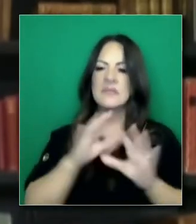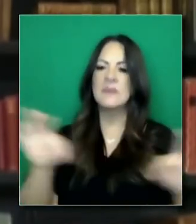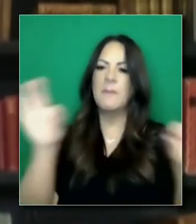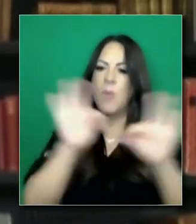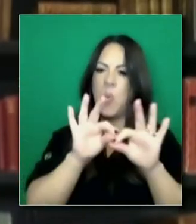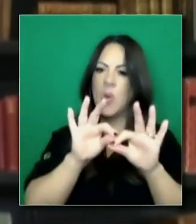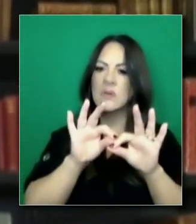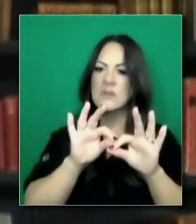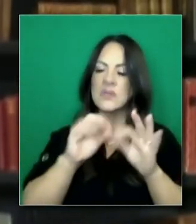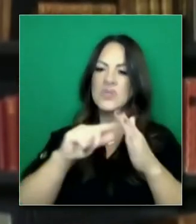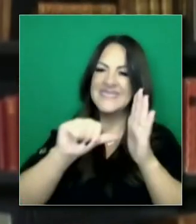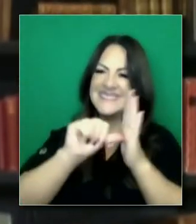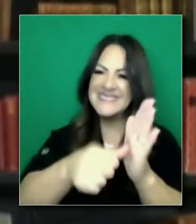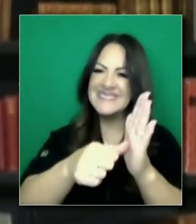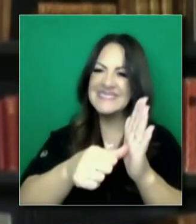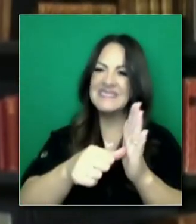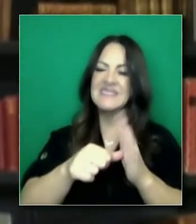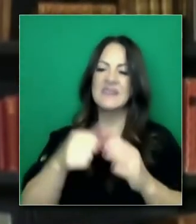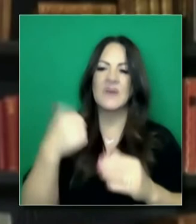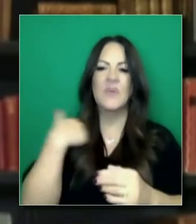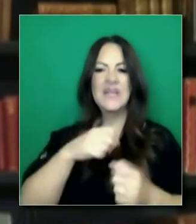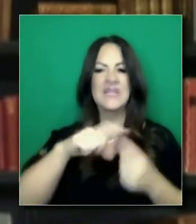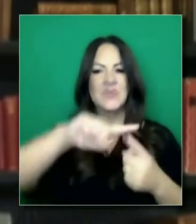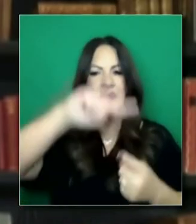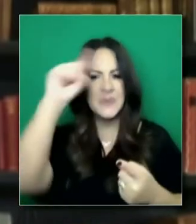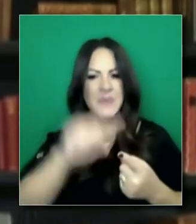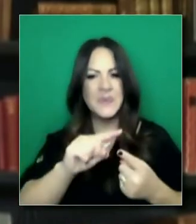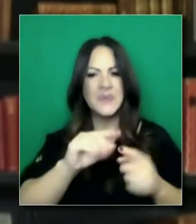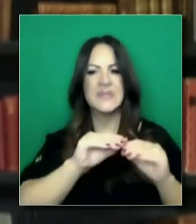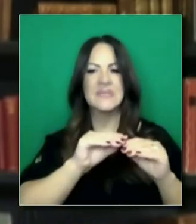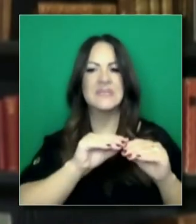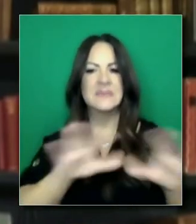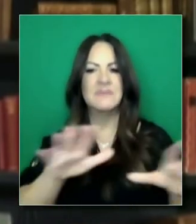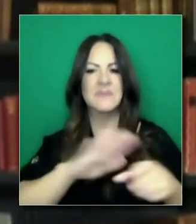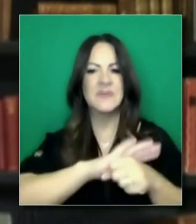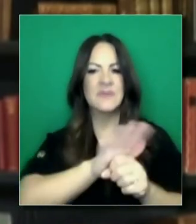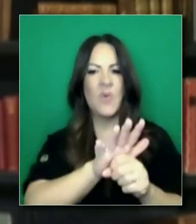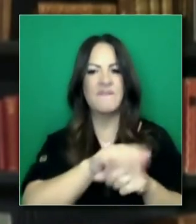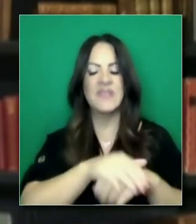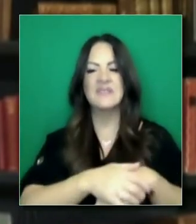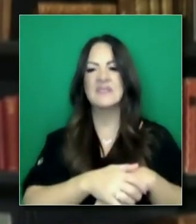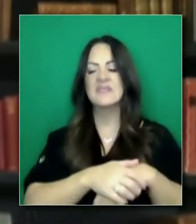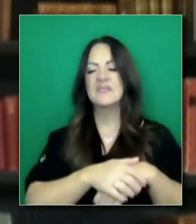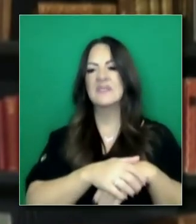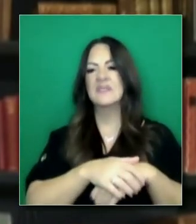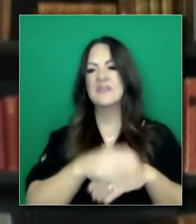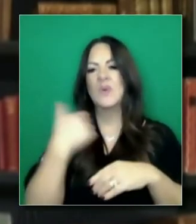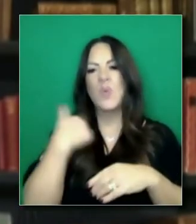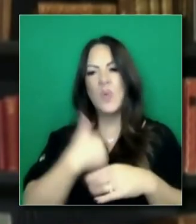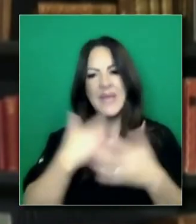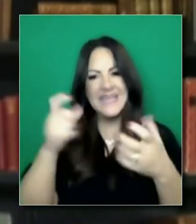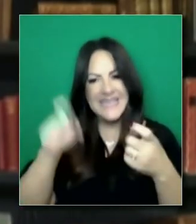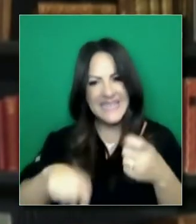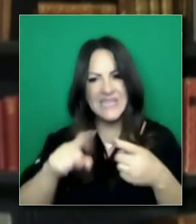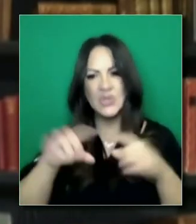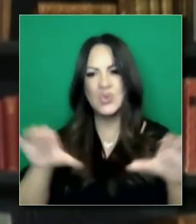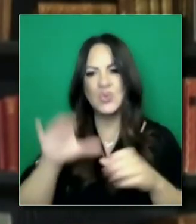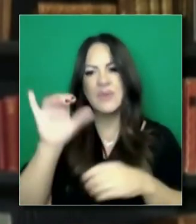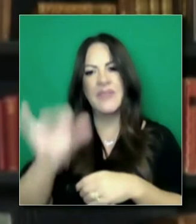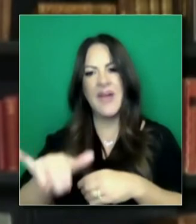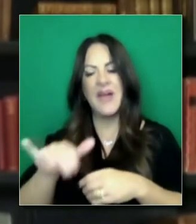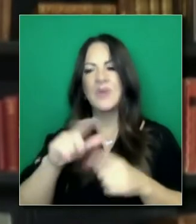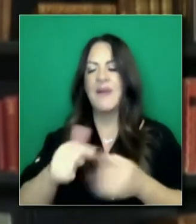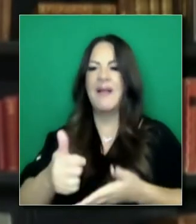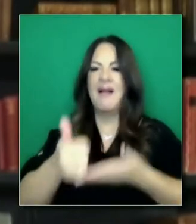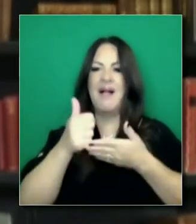para que estos modelos ayuden a que se cambie la curva y que no dejemos esto a la providencia, que